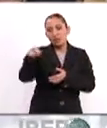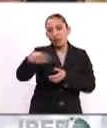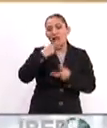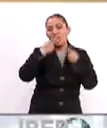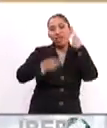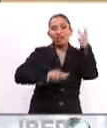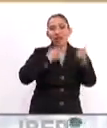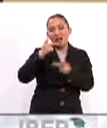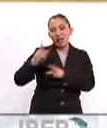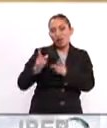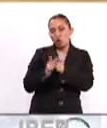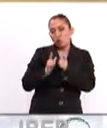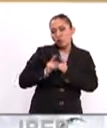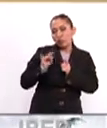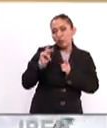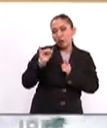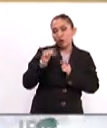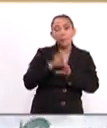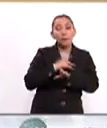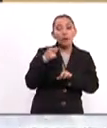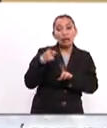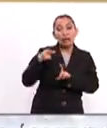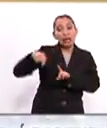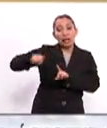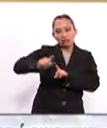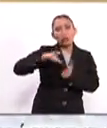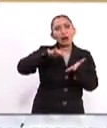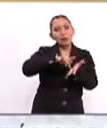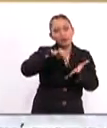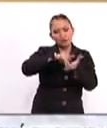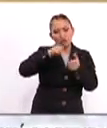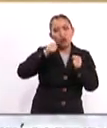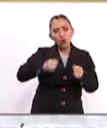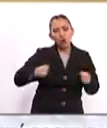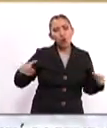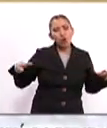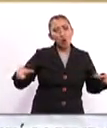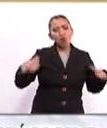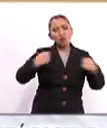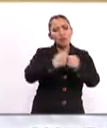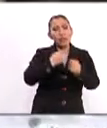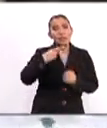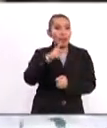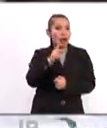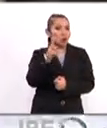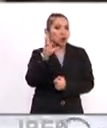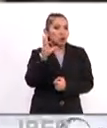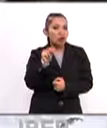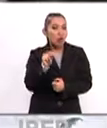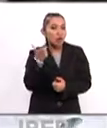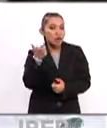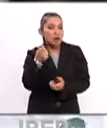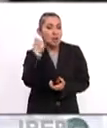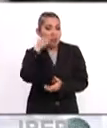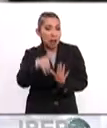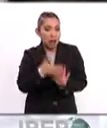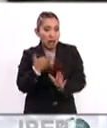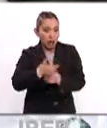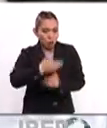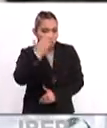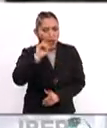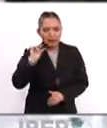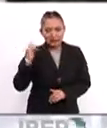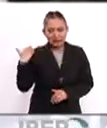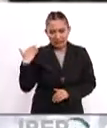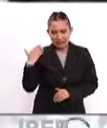el argumento de los demócratas es en el sentido de que ellos apoyan la seguridad fronteriza, pero no necesariamente el dinero para el muro. De hecho, hace